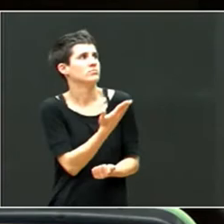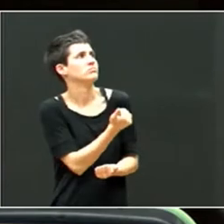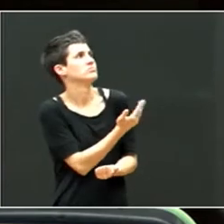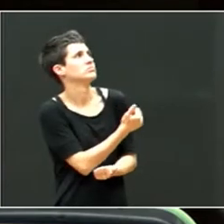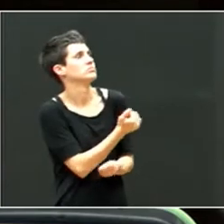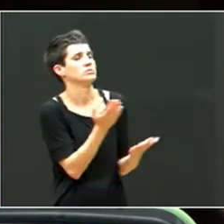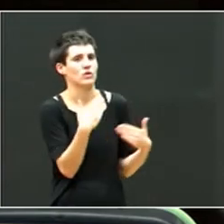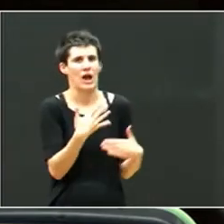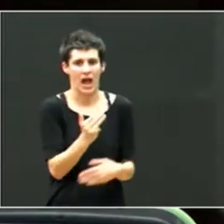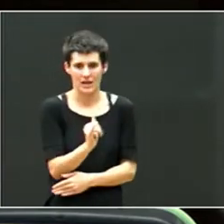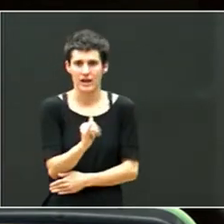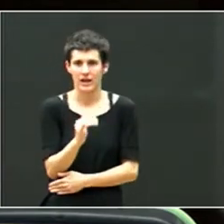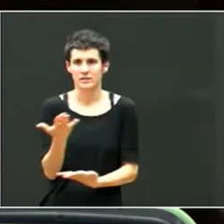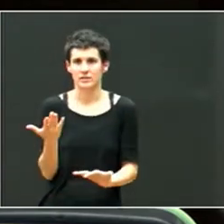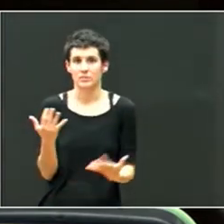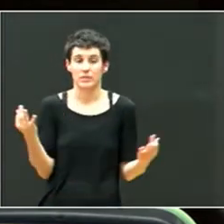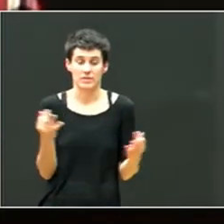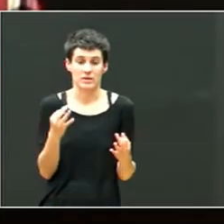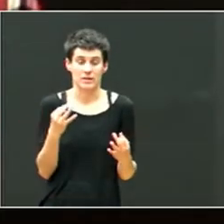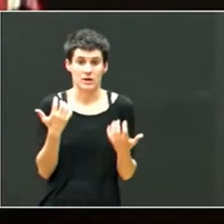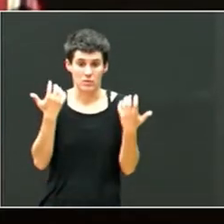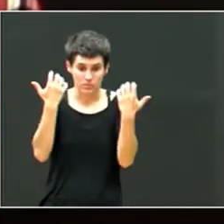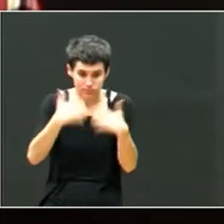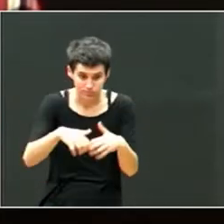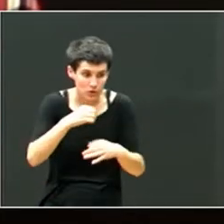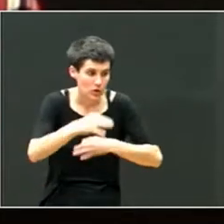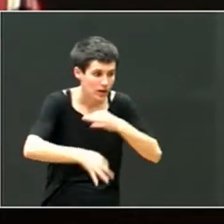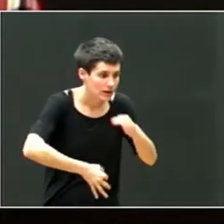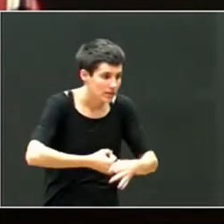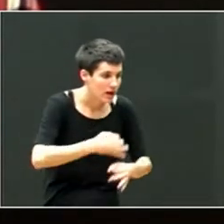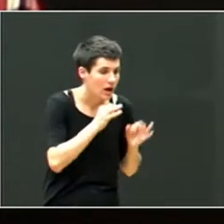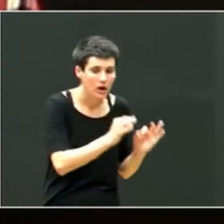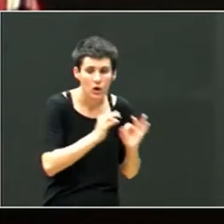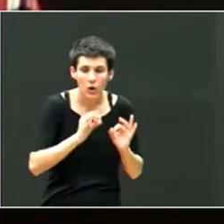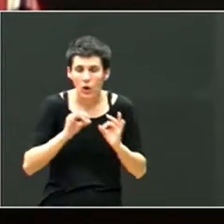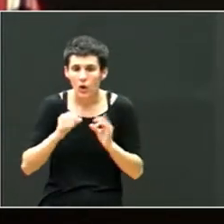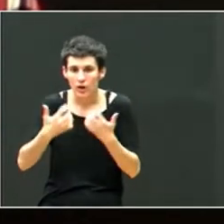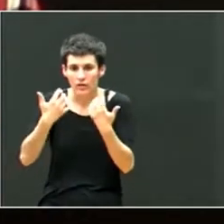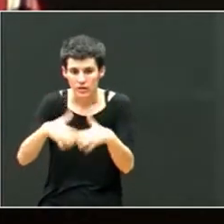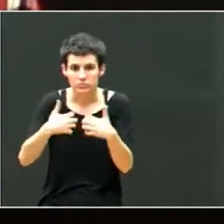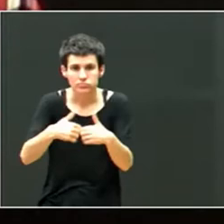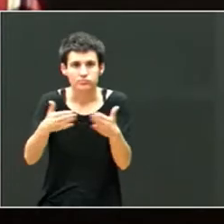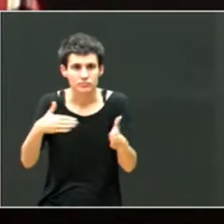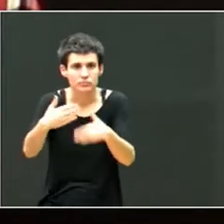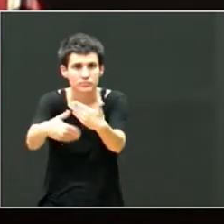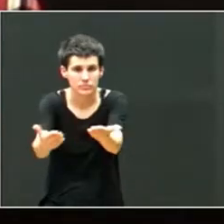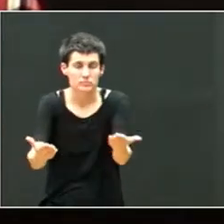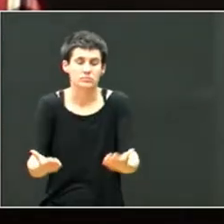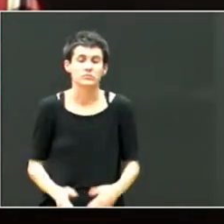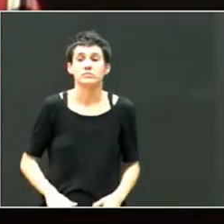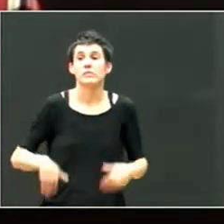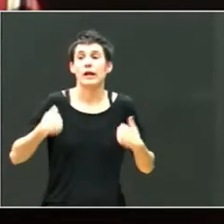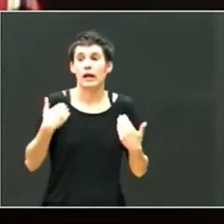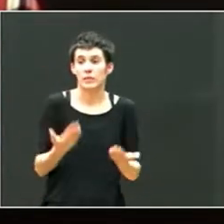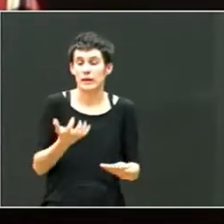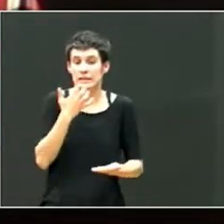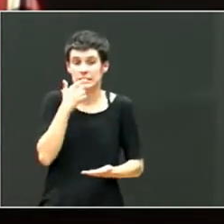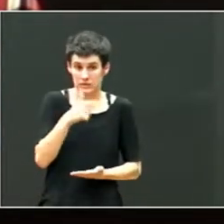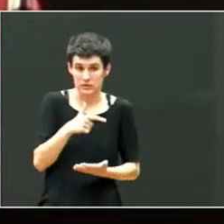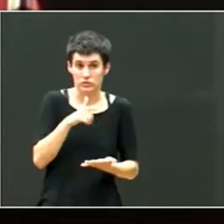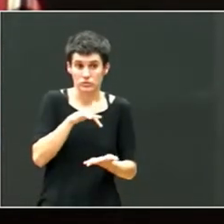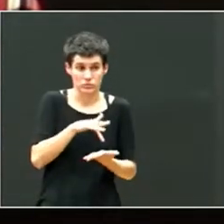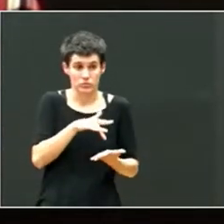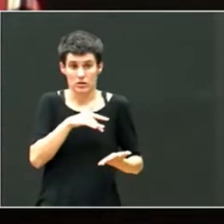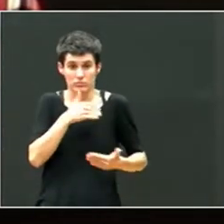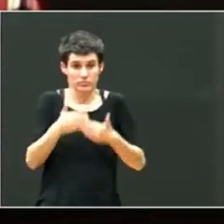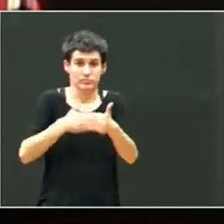existen, lo que hay que es activarlos, organizarlos y ordenarlos. Y, además, cuando esto se hace, implica una